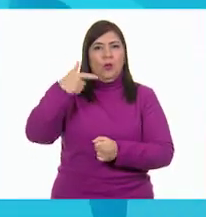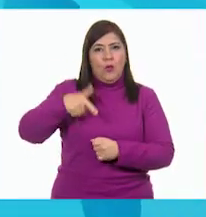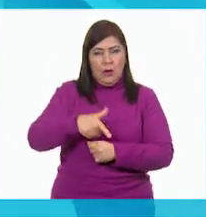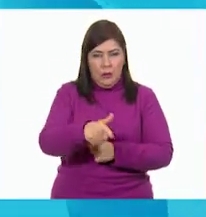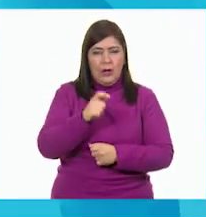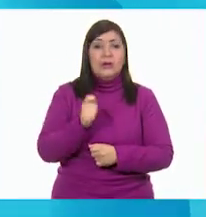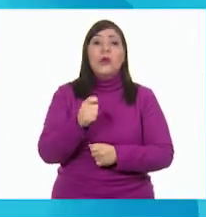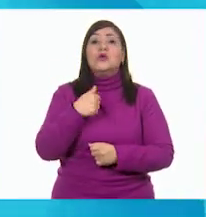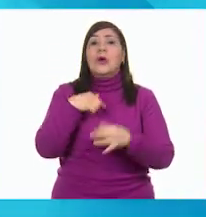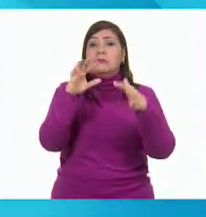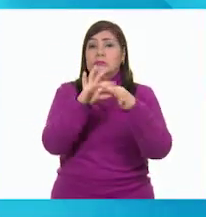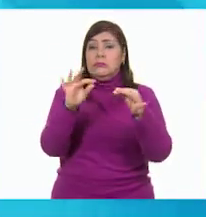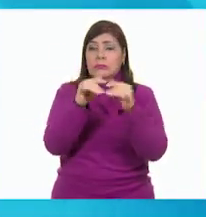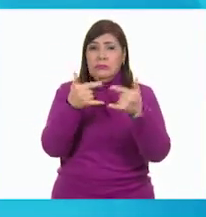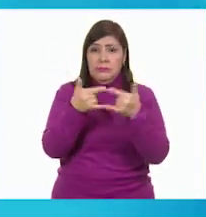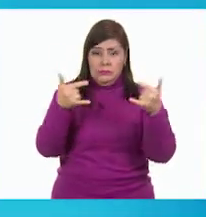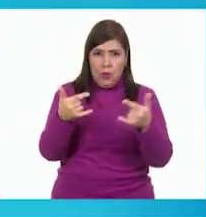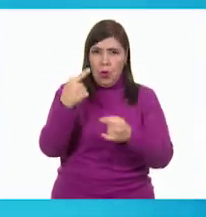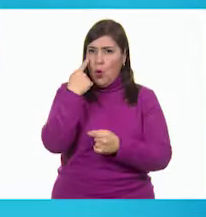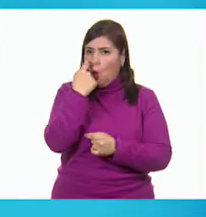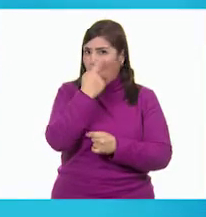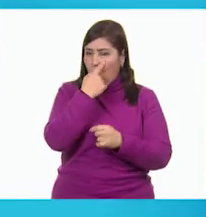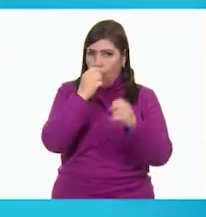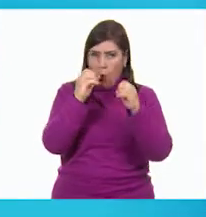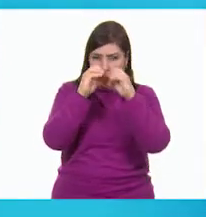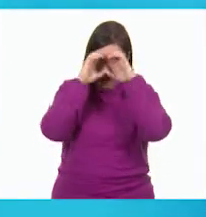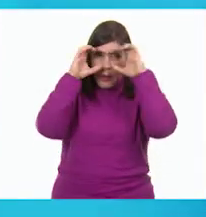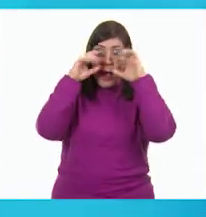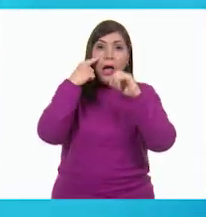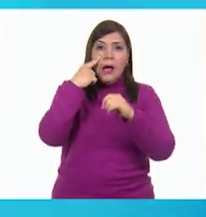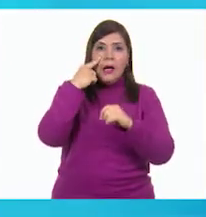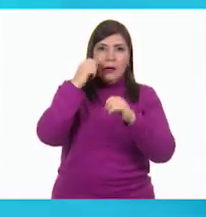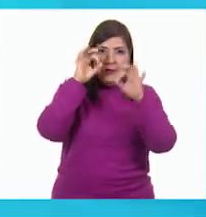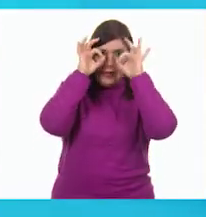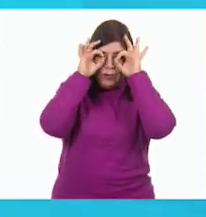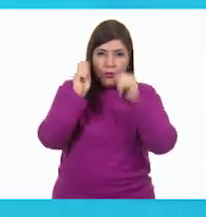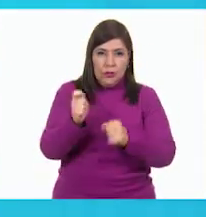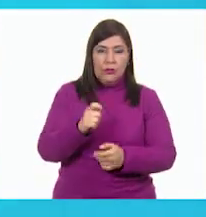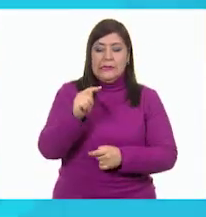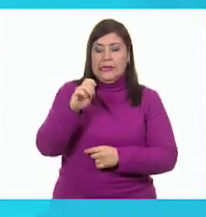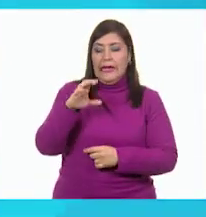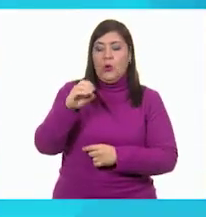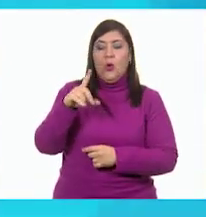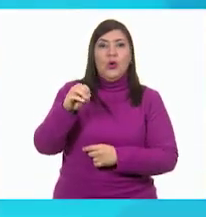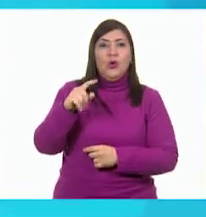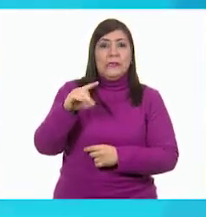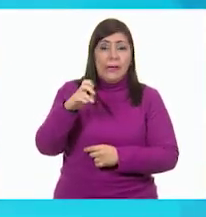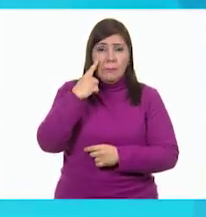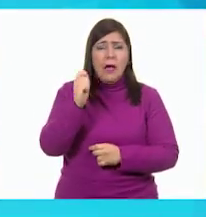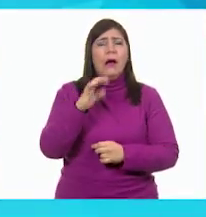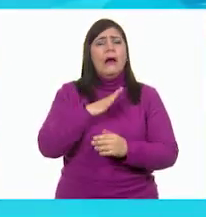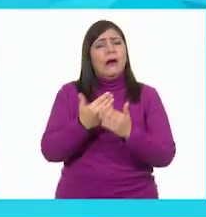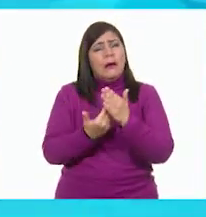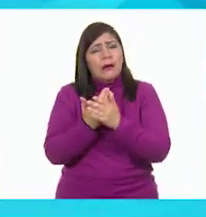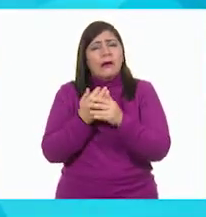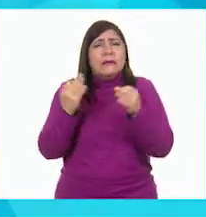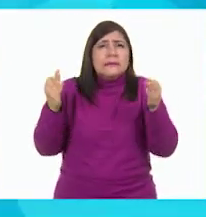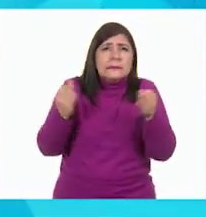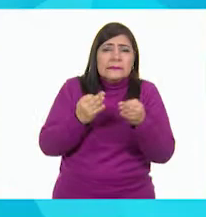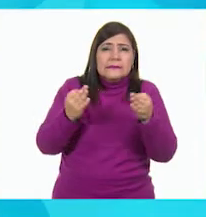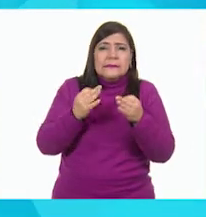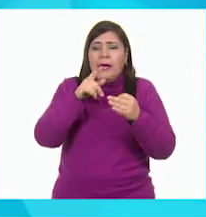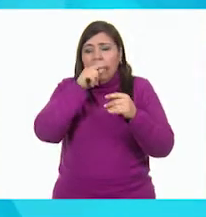Voy a leer el cuento Los ojos del tecolote. Una mañana de invierno, las aves del bosque